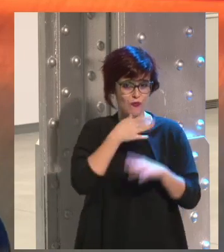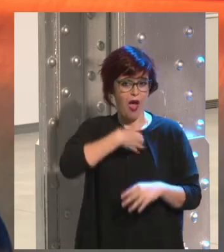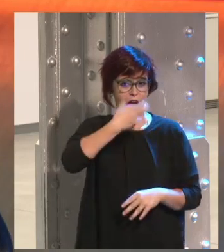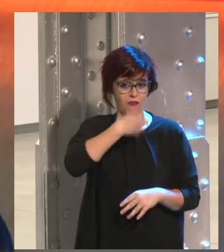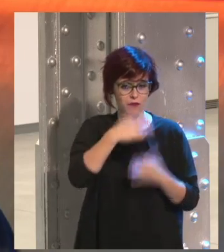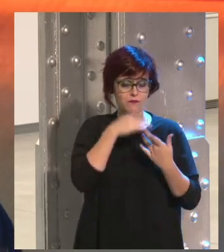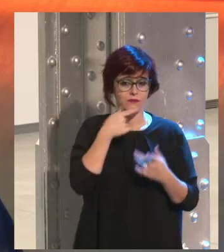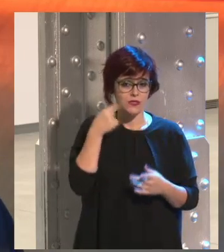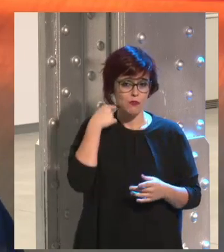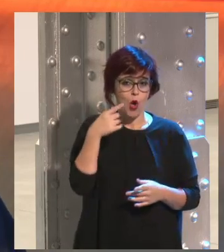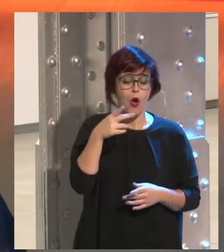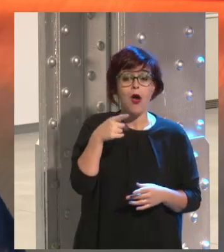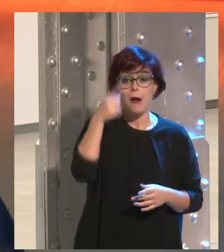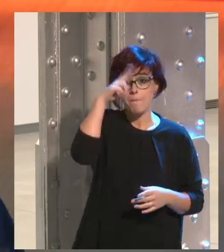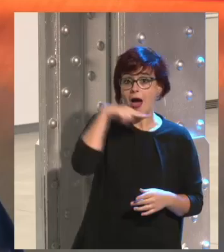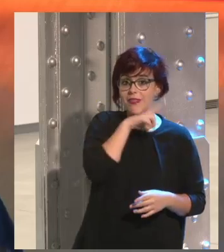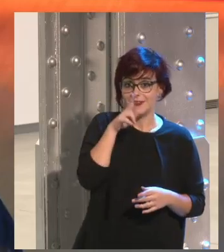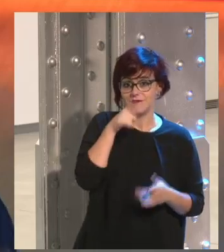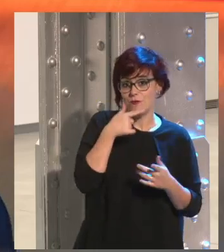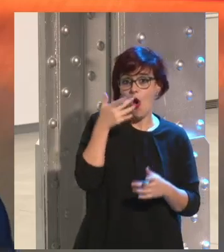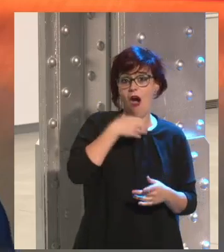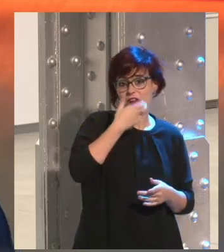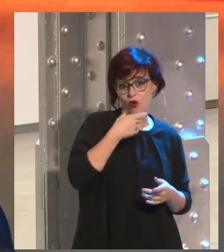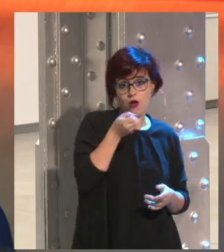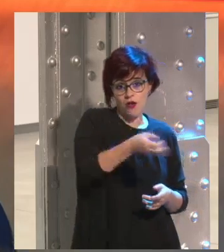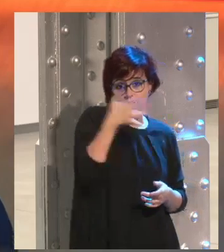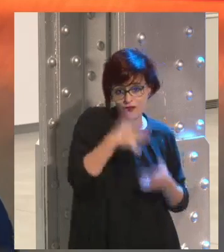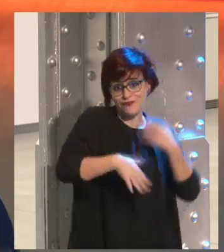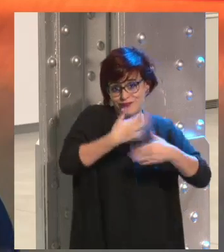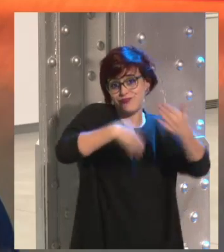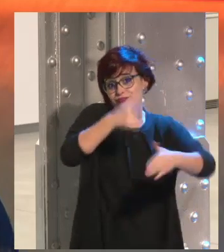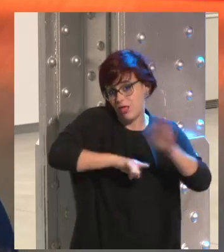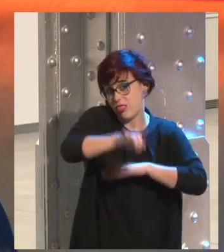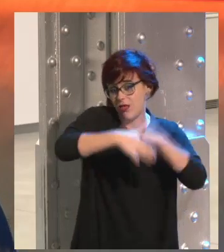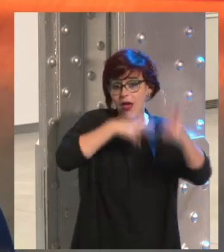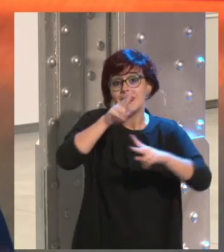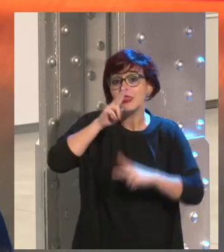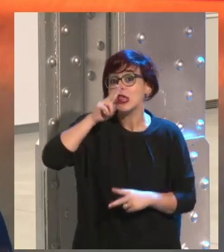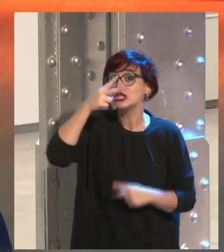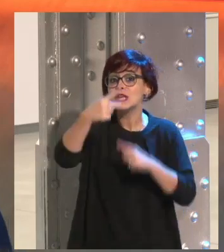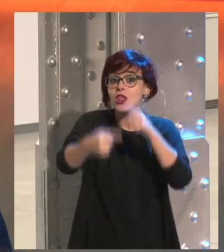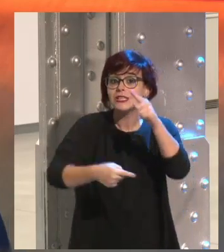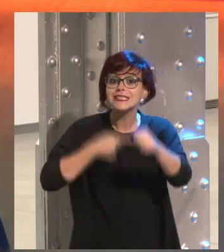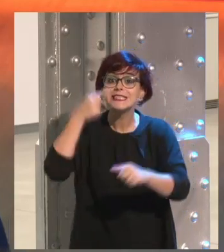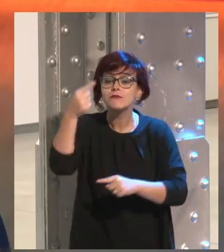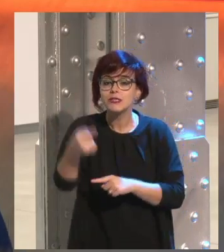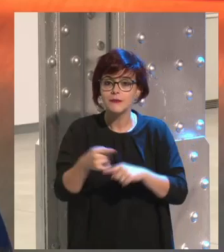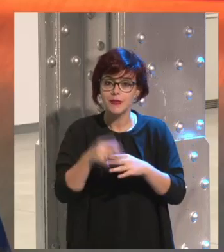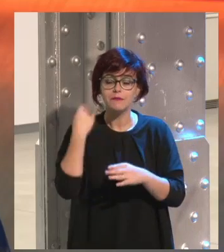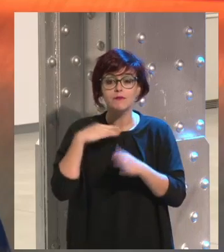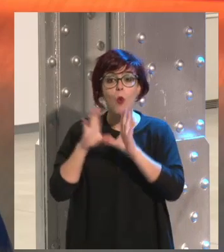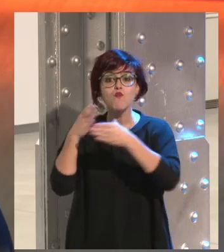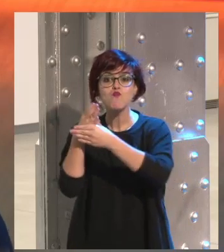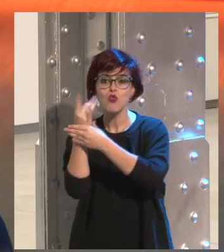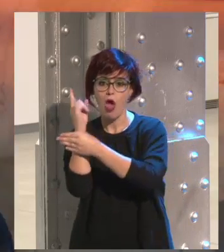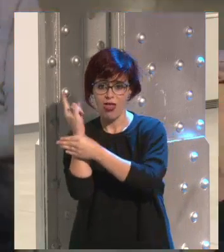iPhone caro, padres, gente del mundo de la comunicación, etc. Hasta que dos años después empezó Instagram a entrar en